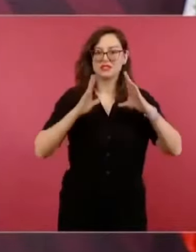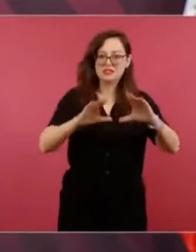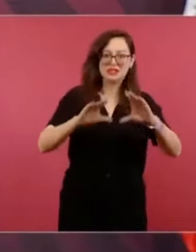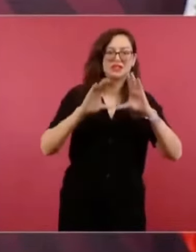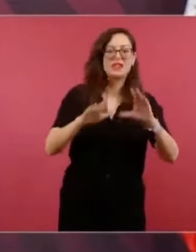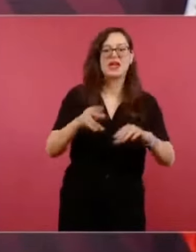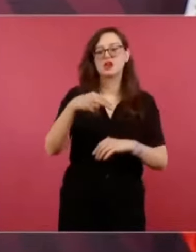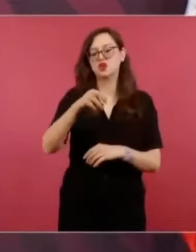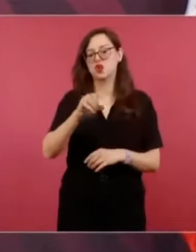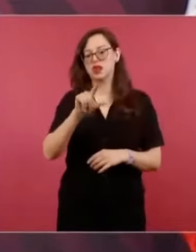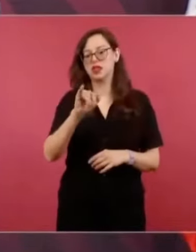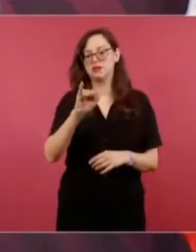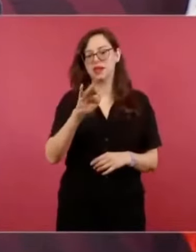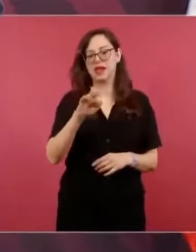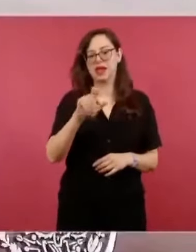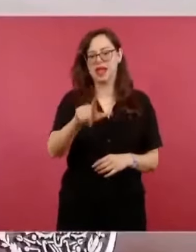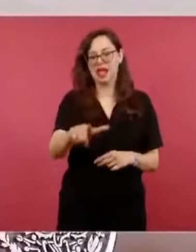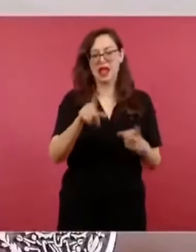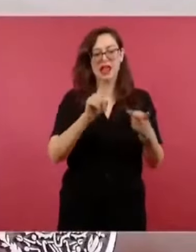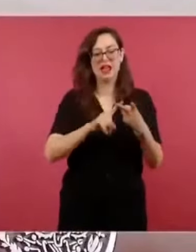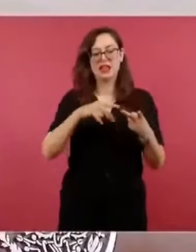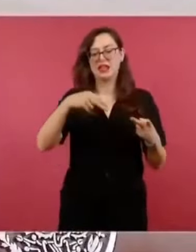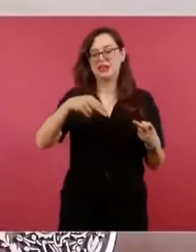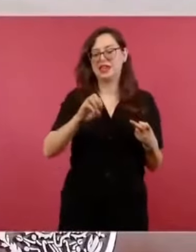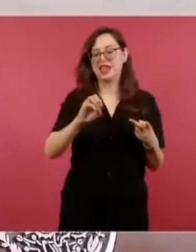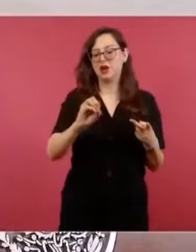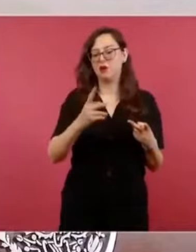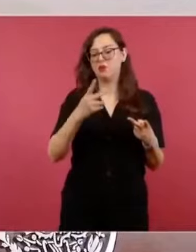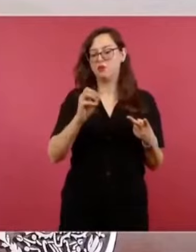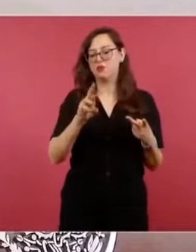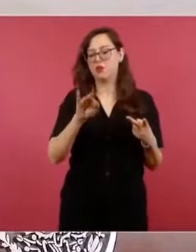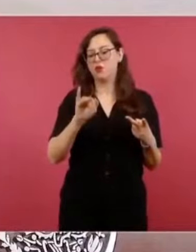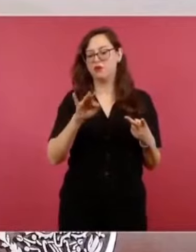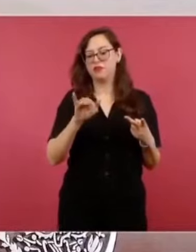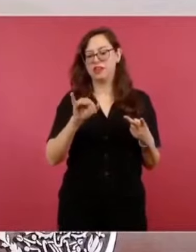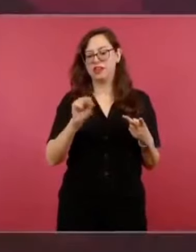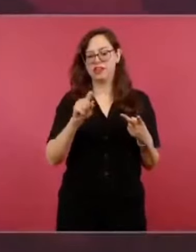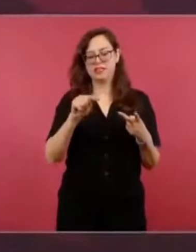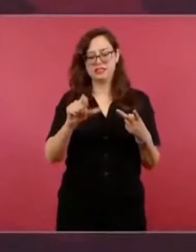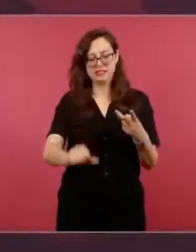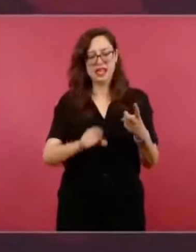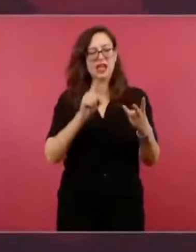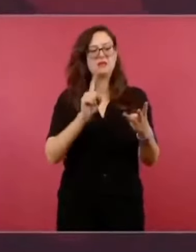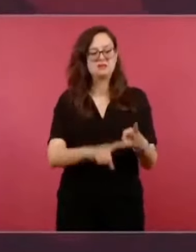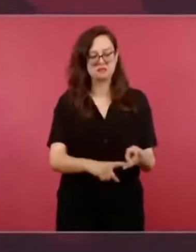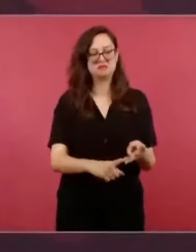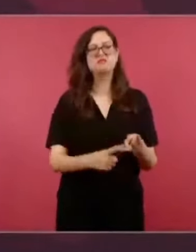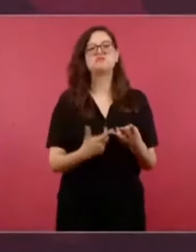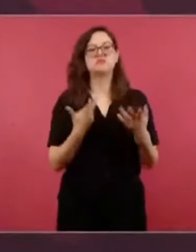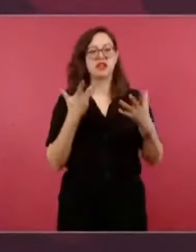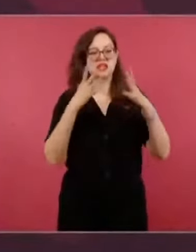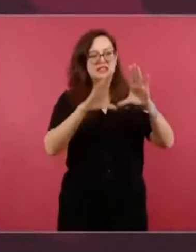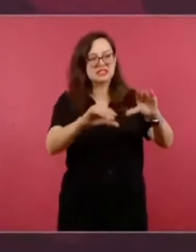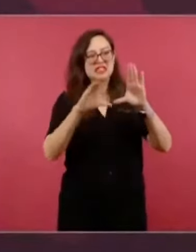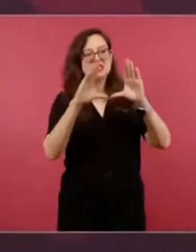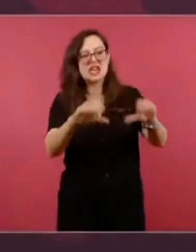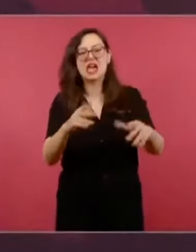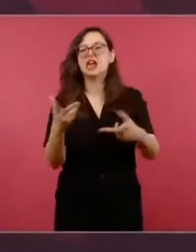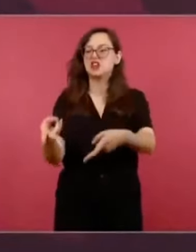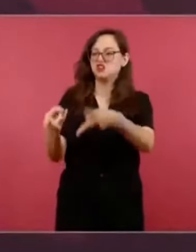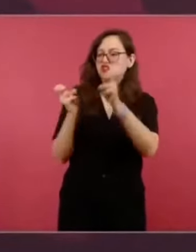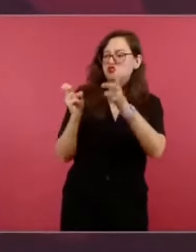justificando el saqueo con sofismas,